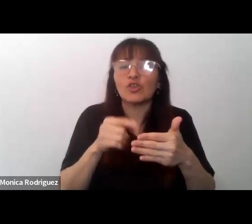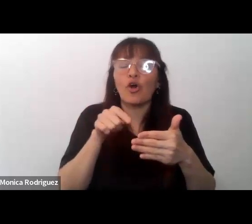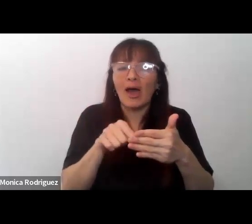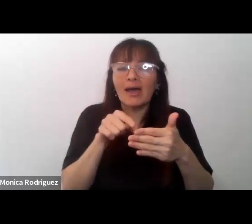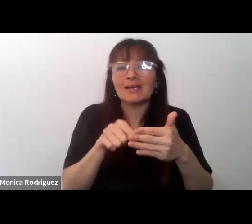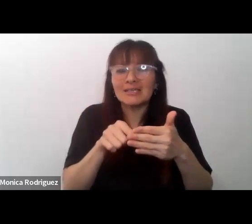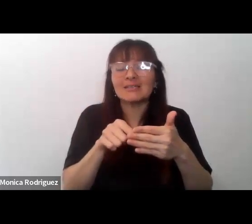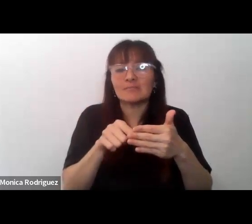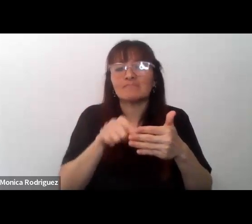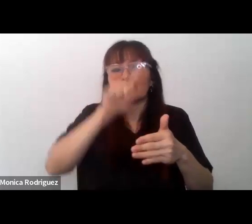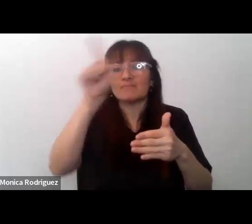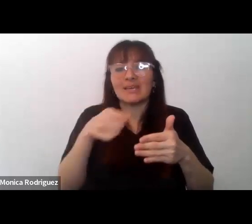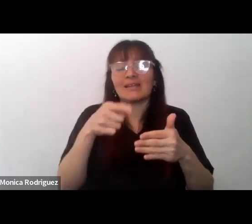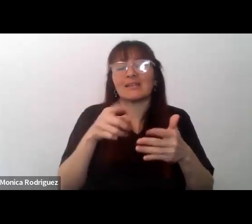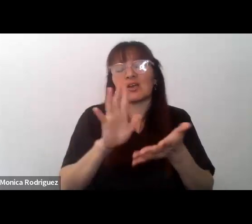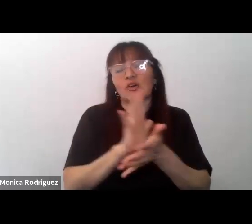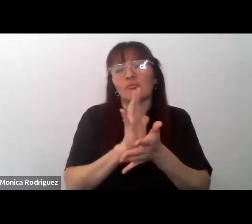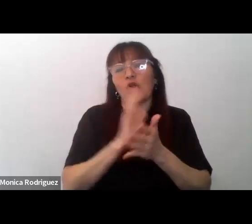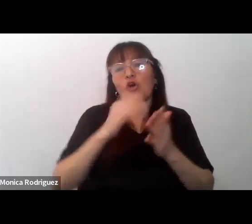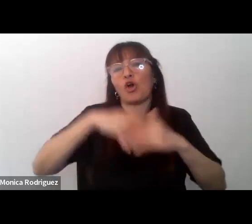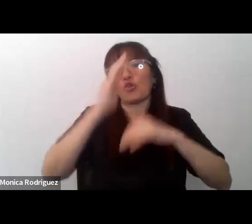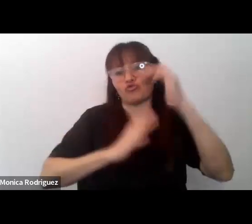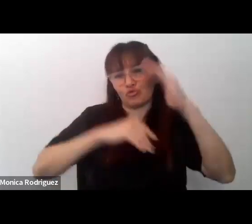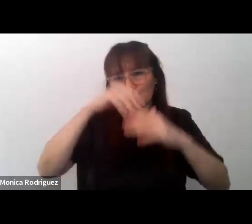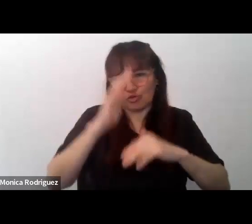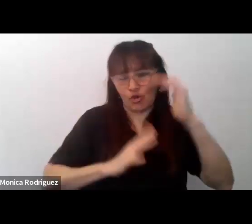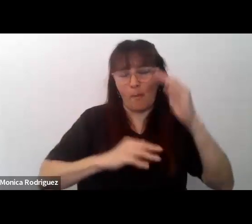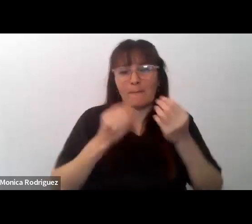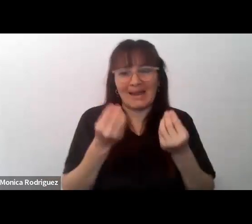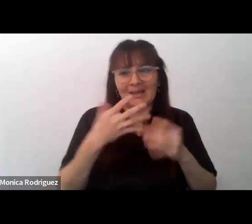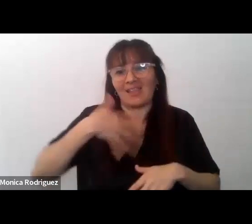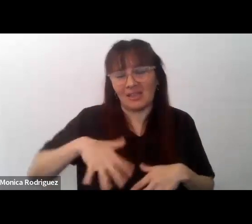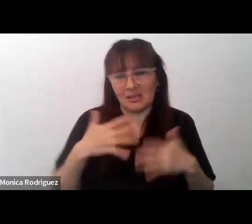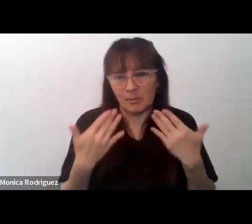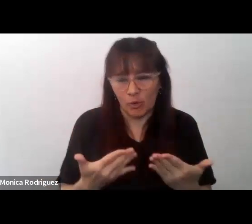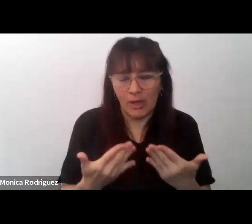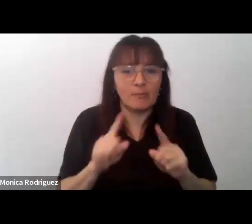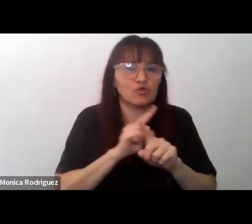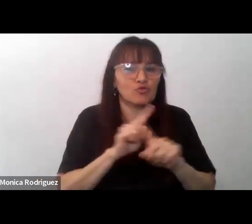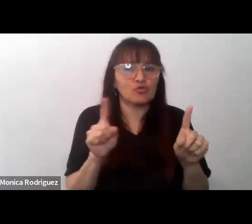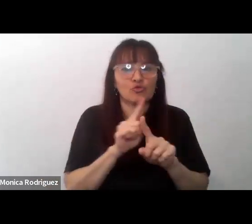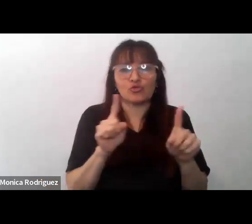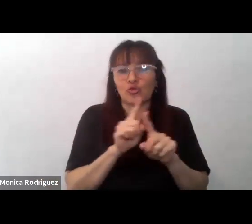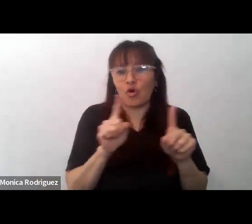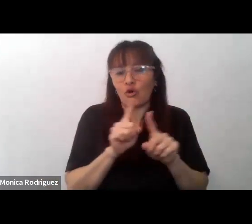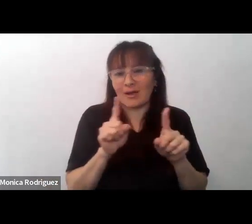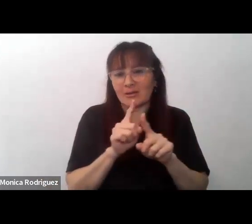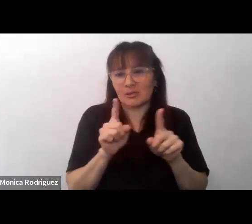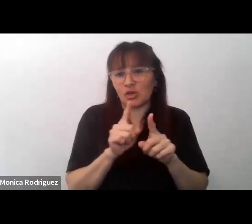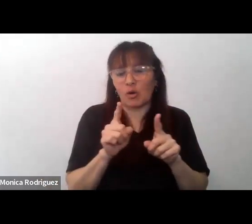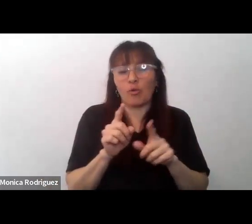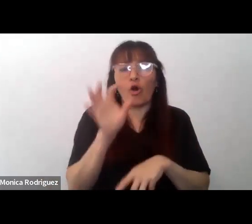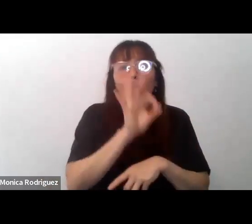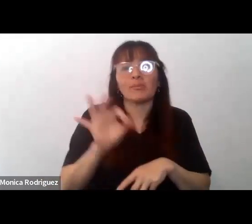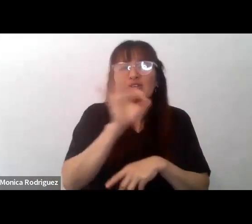co-construcción de esta intercomprensión. Entonces, no se trata de juxtaponer puntos de